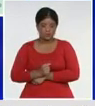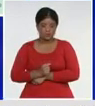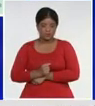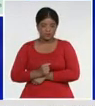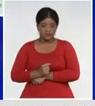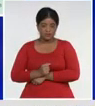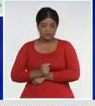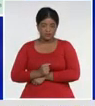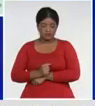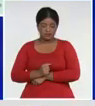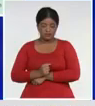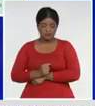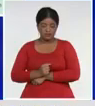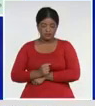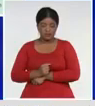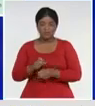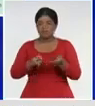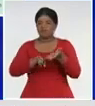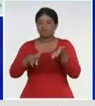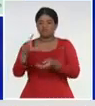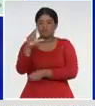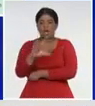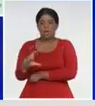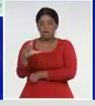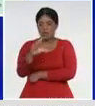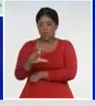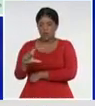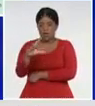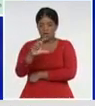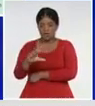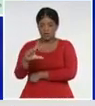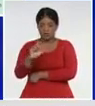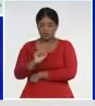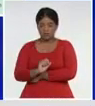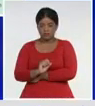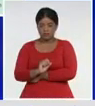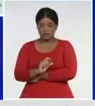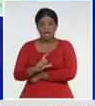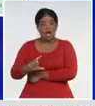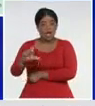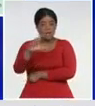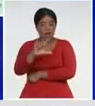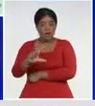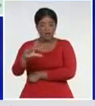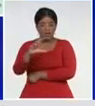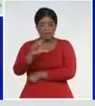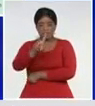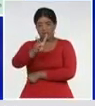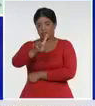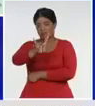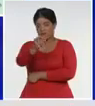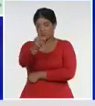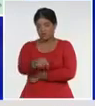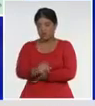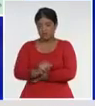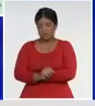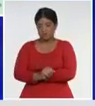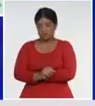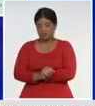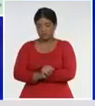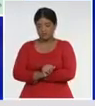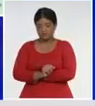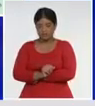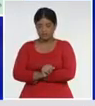Camagüey, confirma, 19 casos, autóctonos, 11 más, que la jornada anterior,